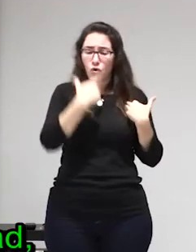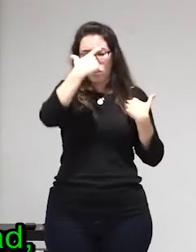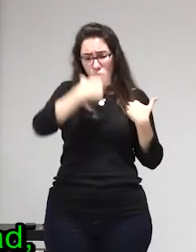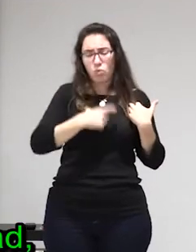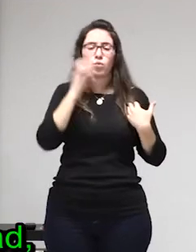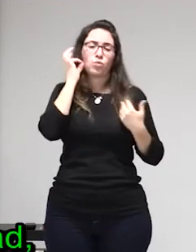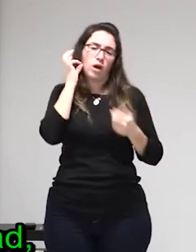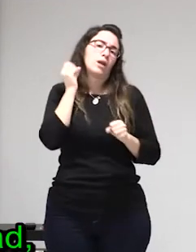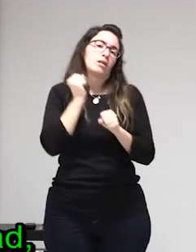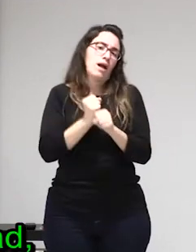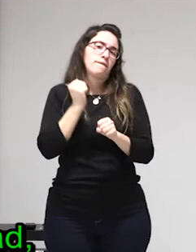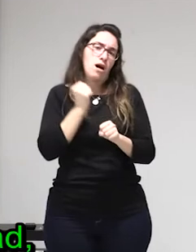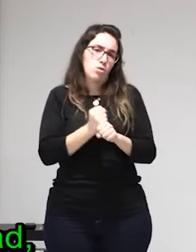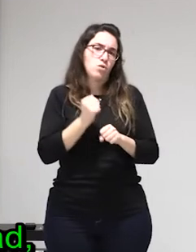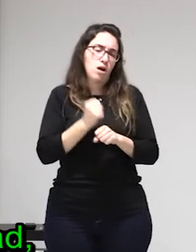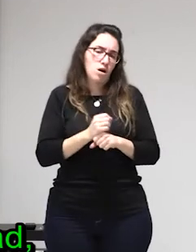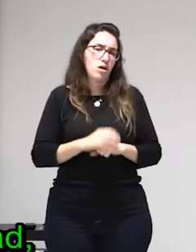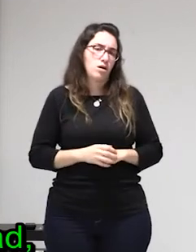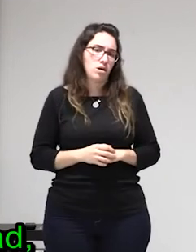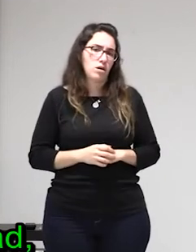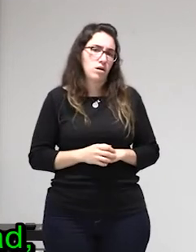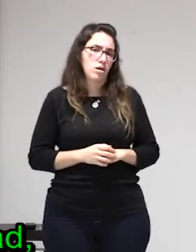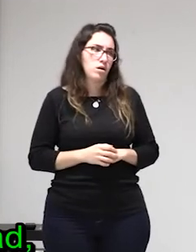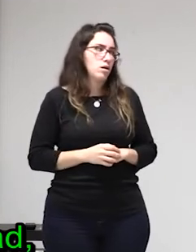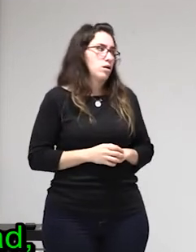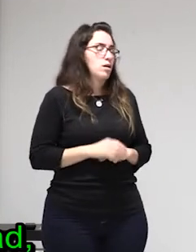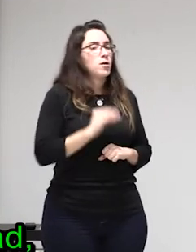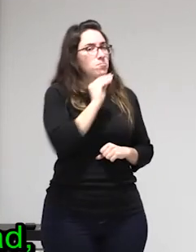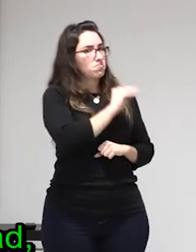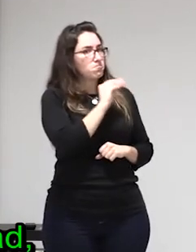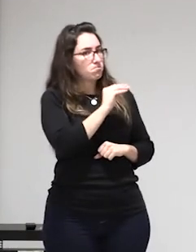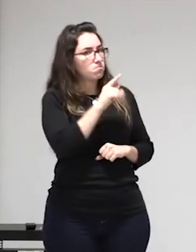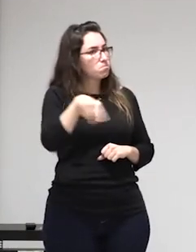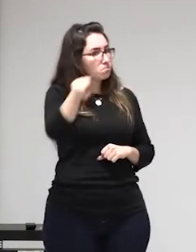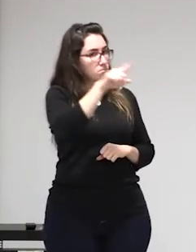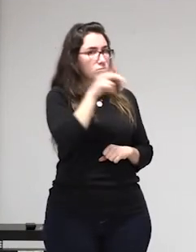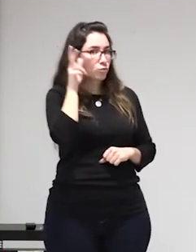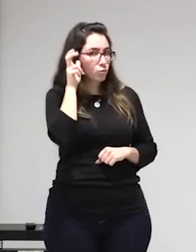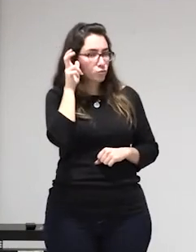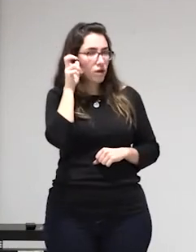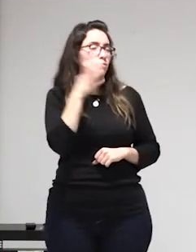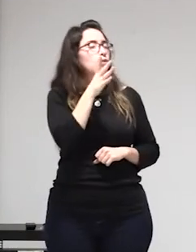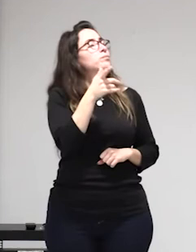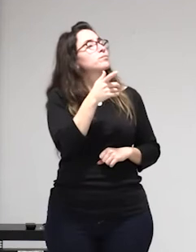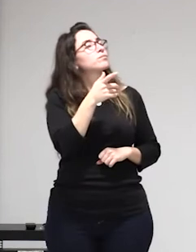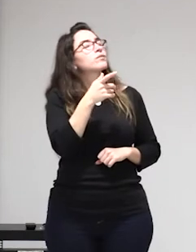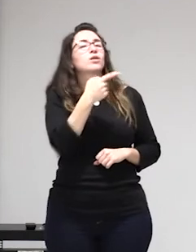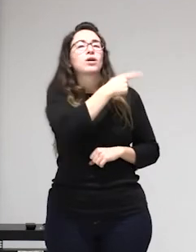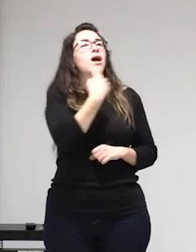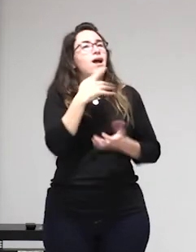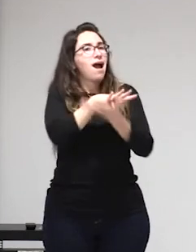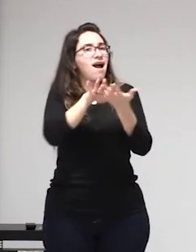cualquier agencia cualquier sentido de la responsabilidad para al final realmente